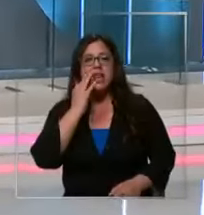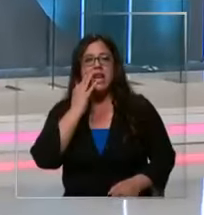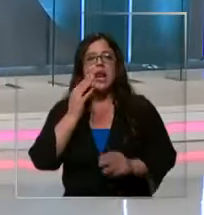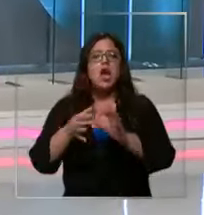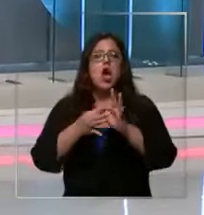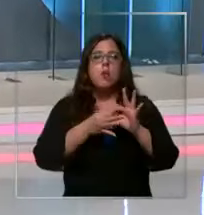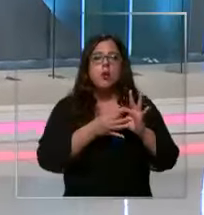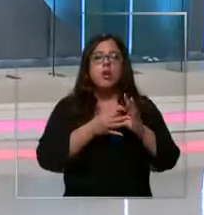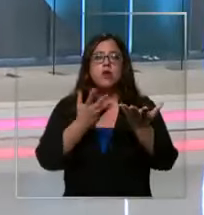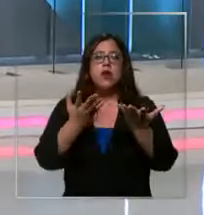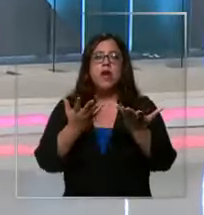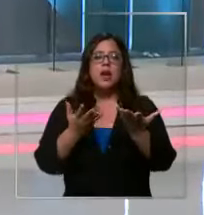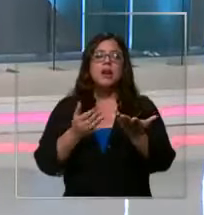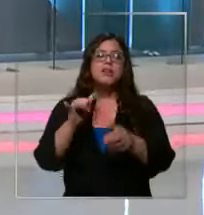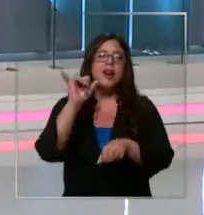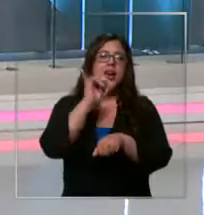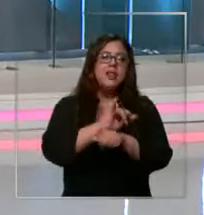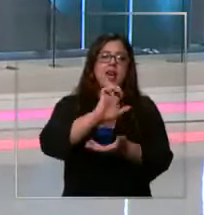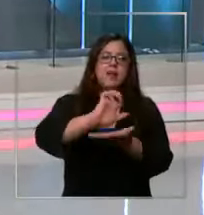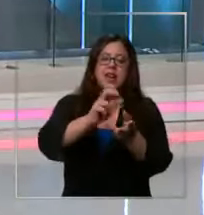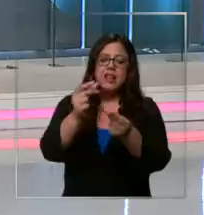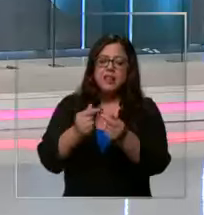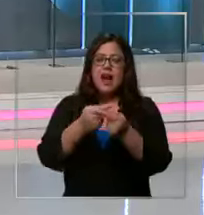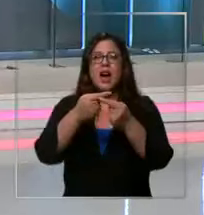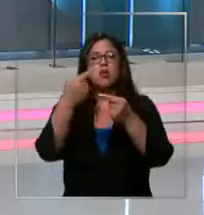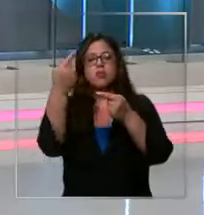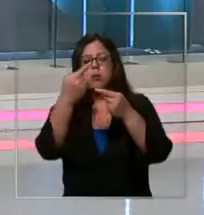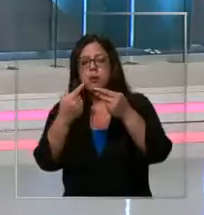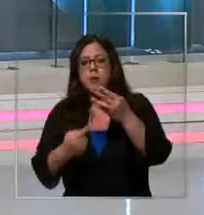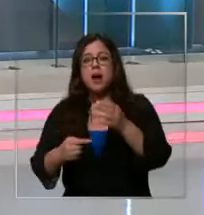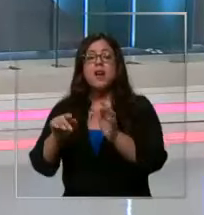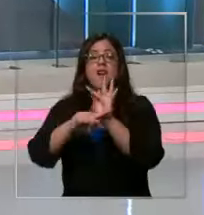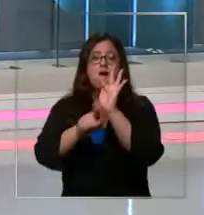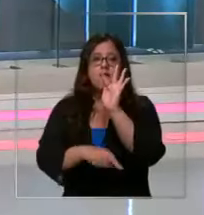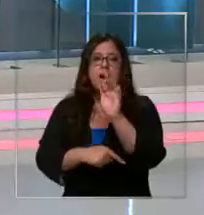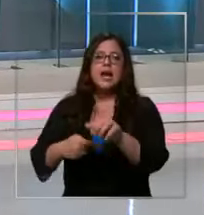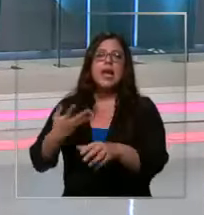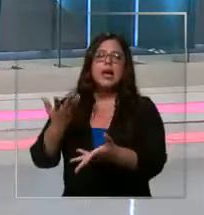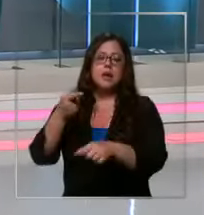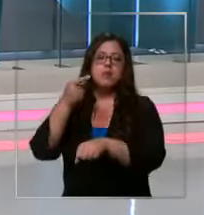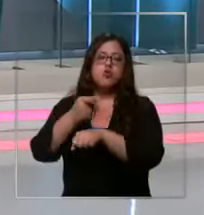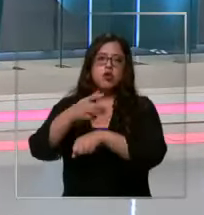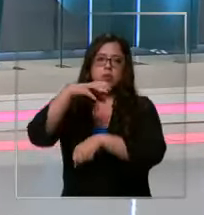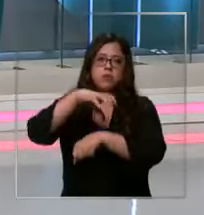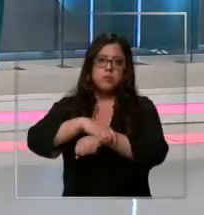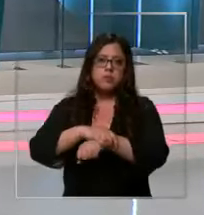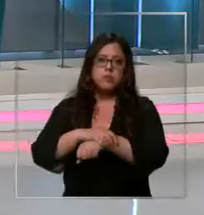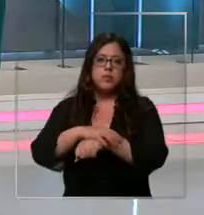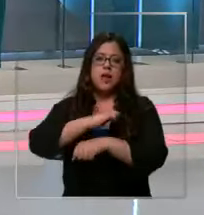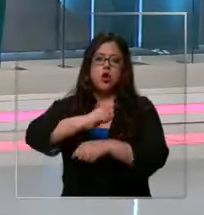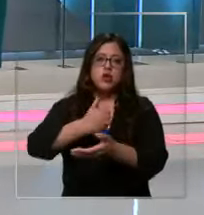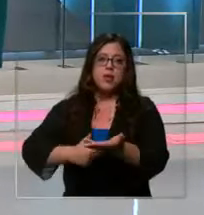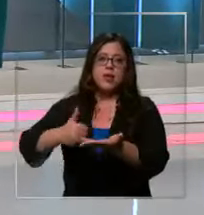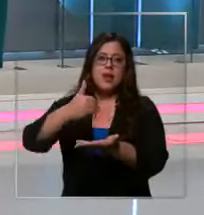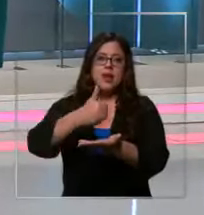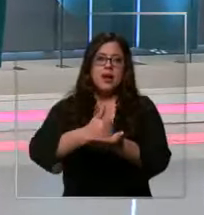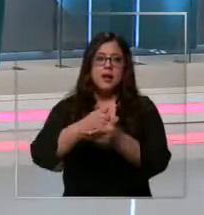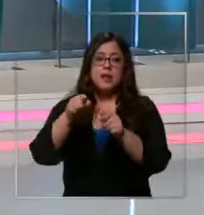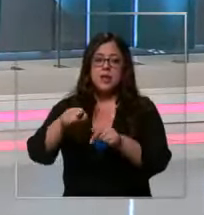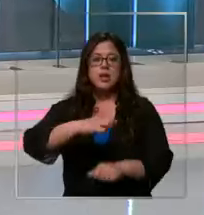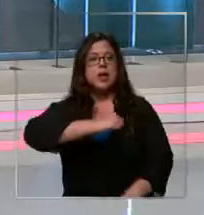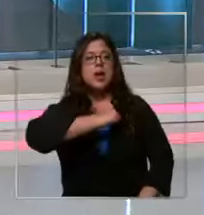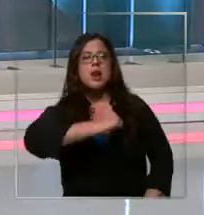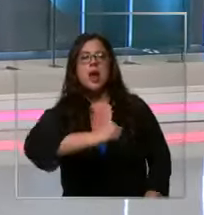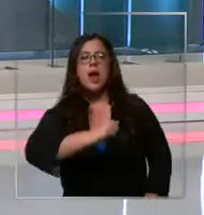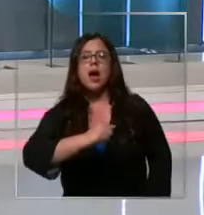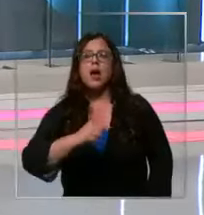soborno y otros más. La fiscalía pidió al tribunal una orden de detención en contra de la máxima autoridad, la que habría sido negada